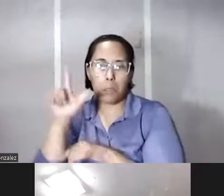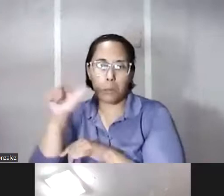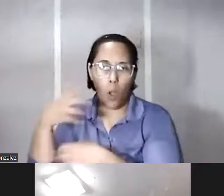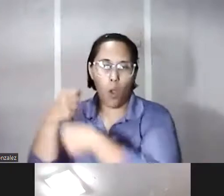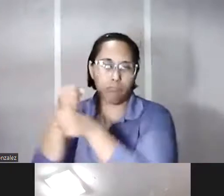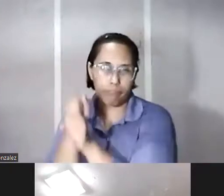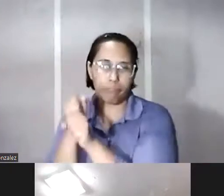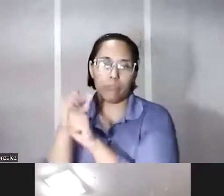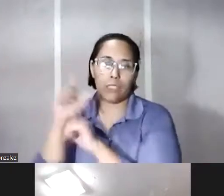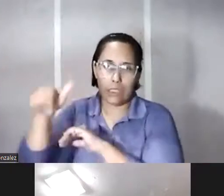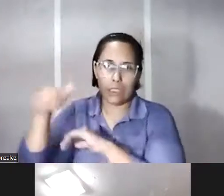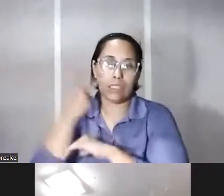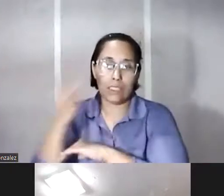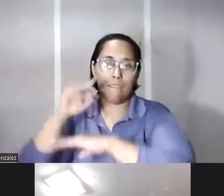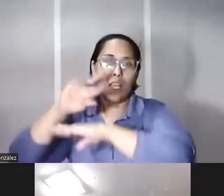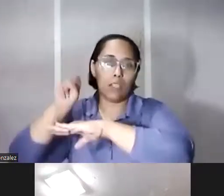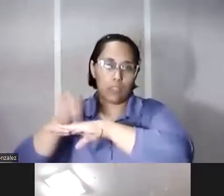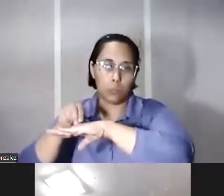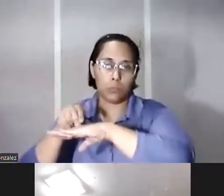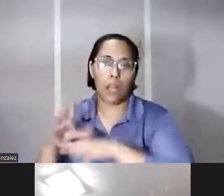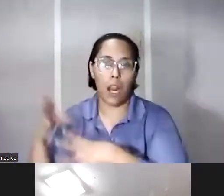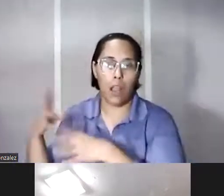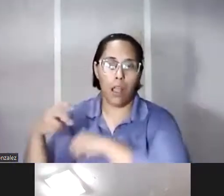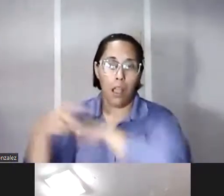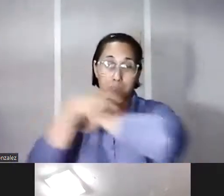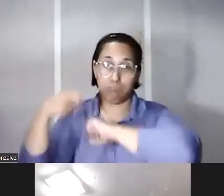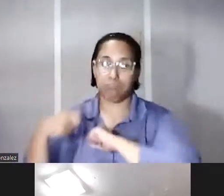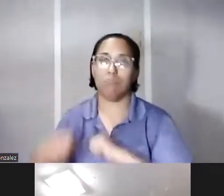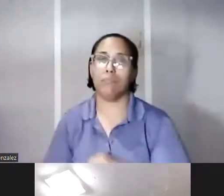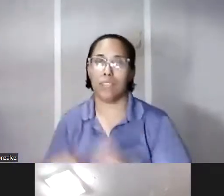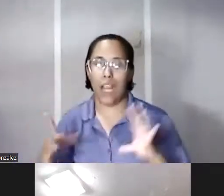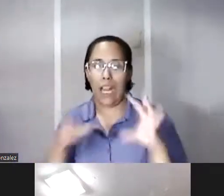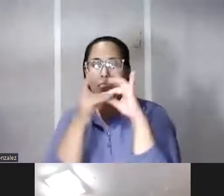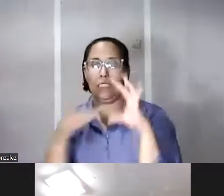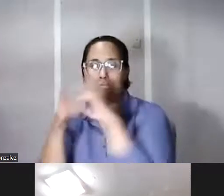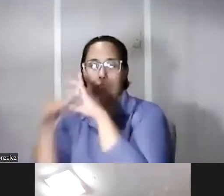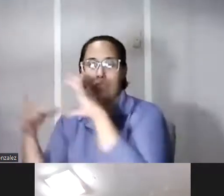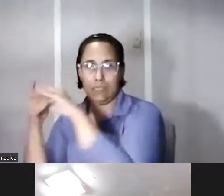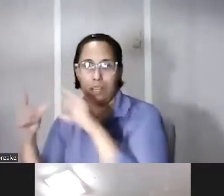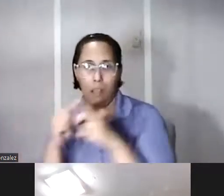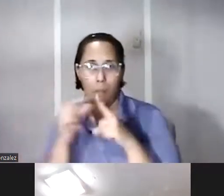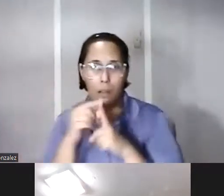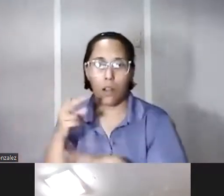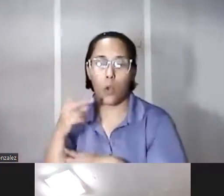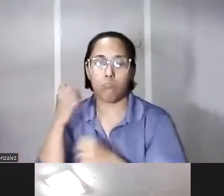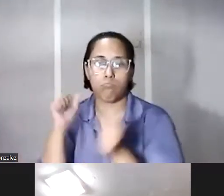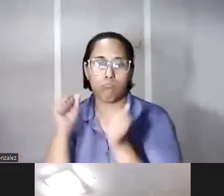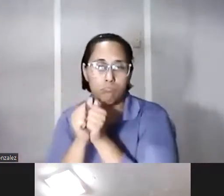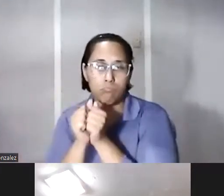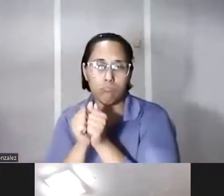desde la apropiación de la palabra lo que estoy comentando cuando Rubén Rodríguez metía ese canasto de tres